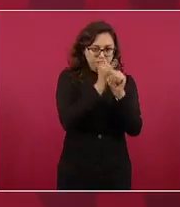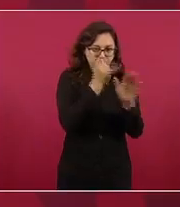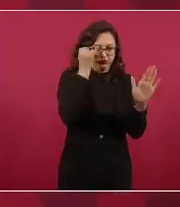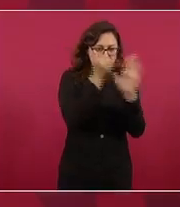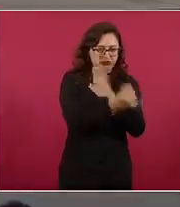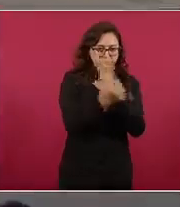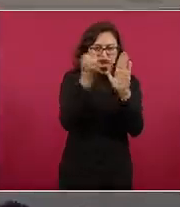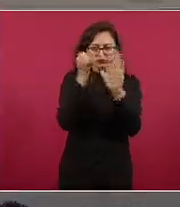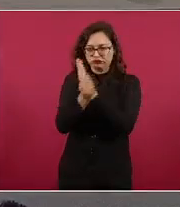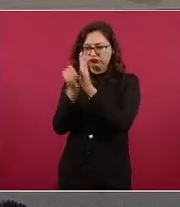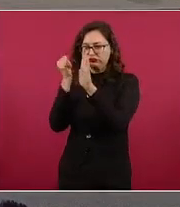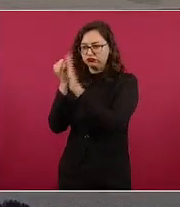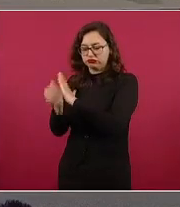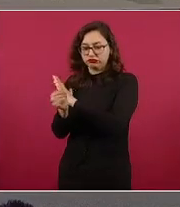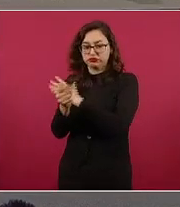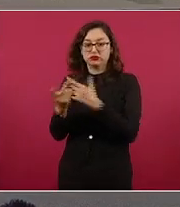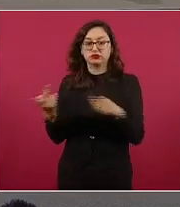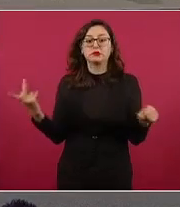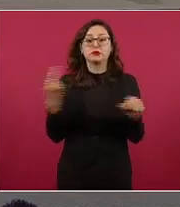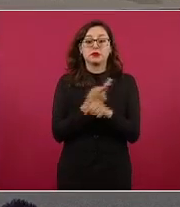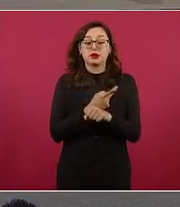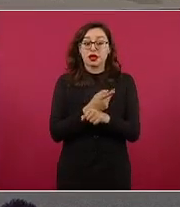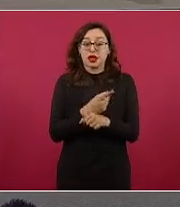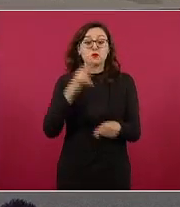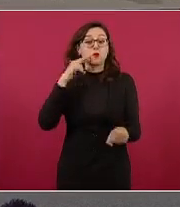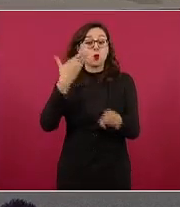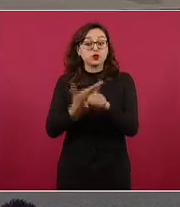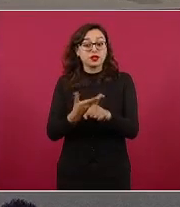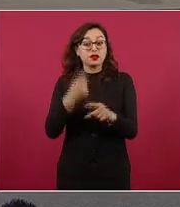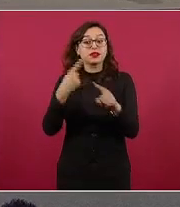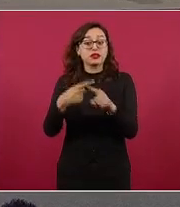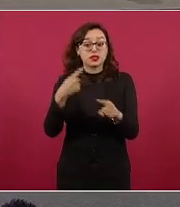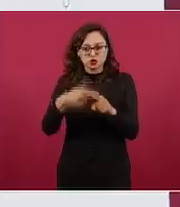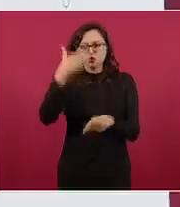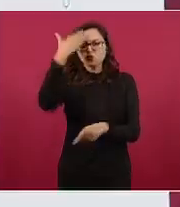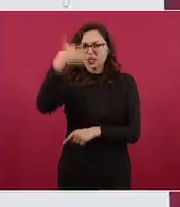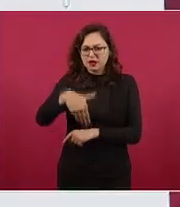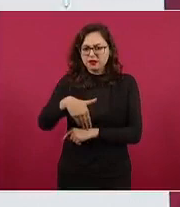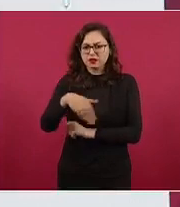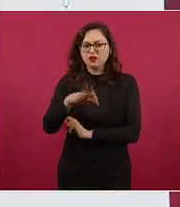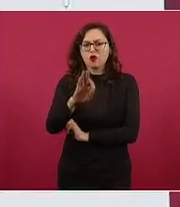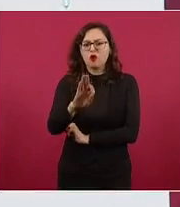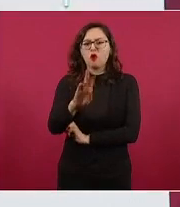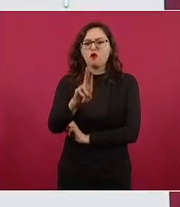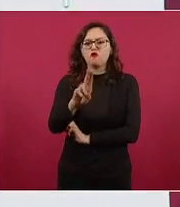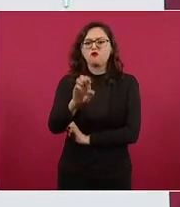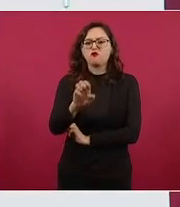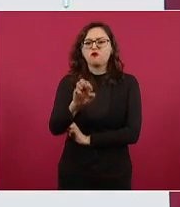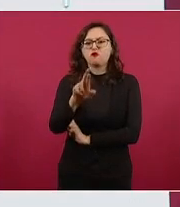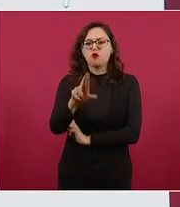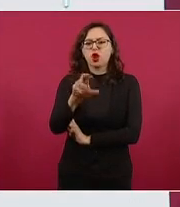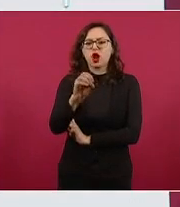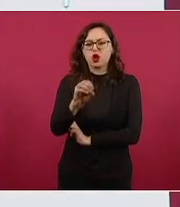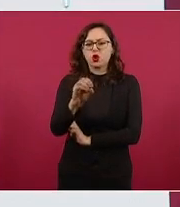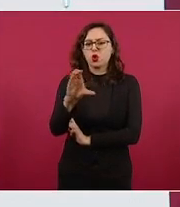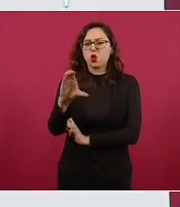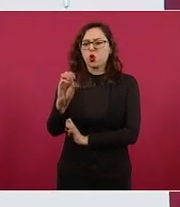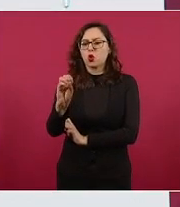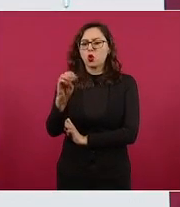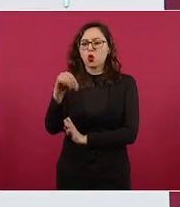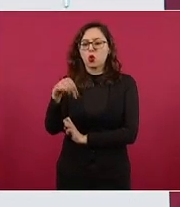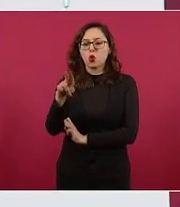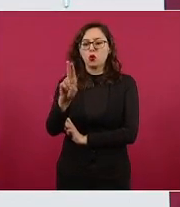ver con lo que se llama el fuero común todos tienen que ver con